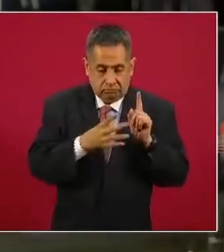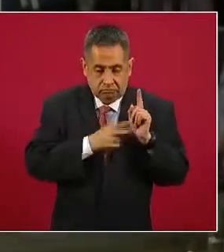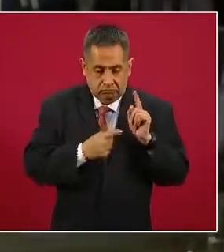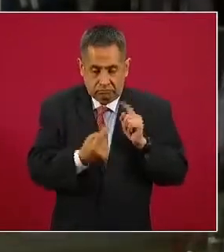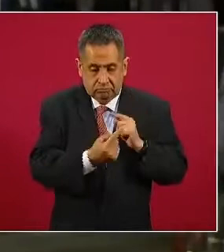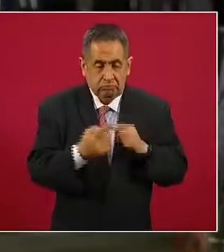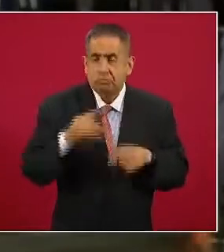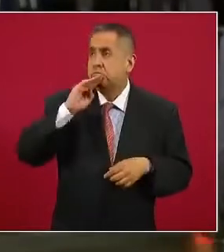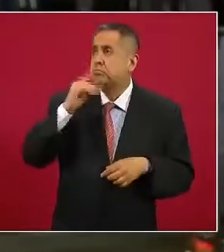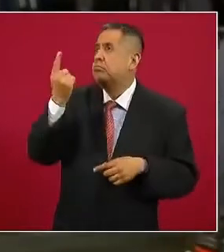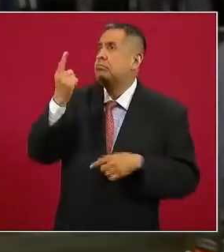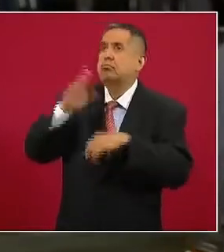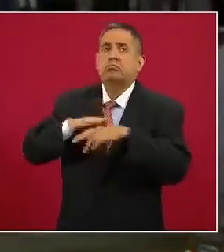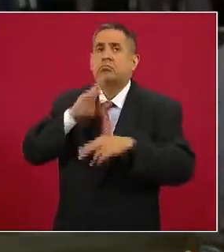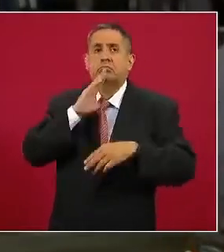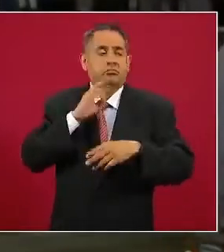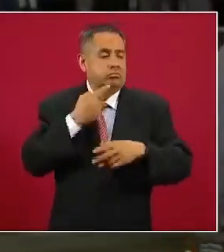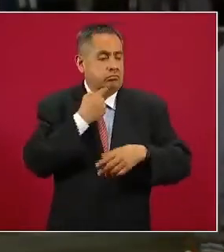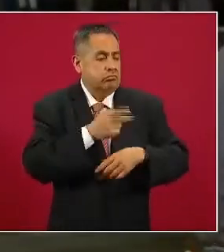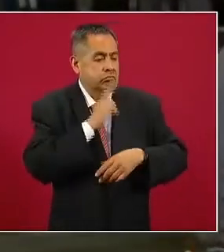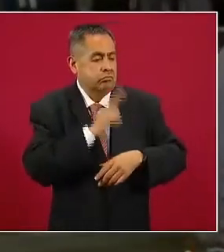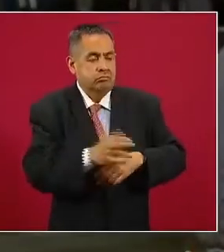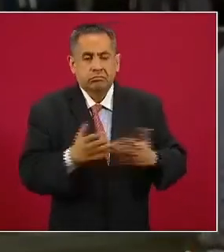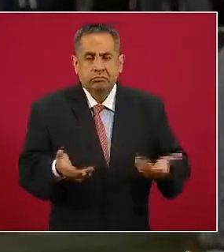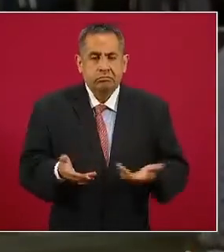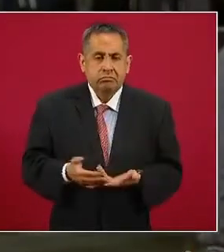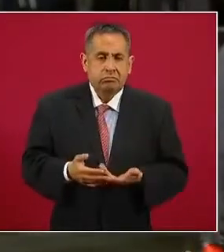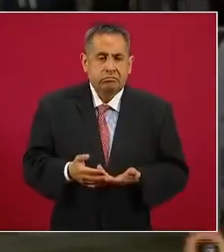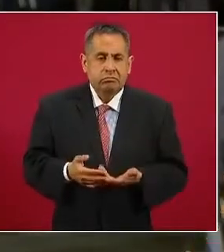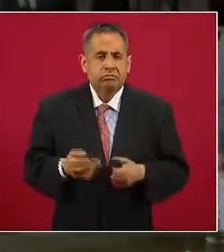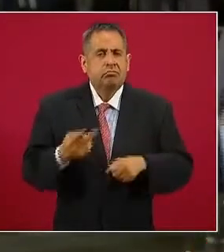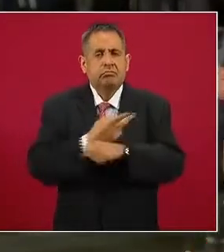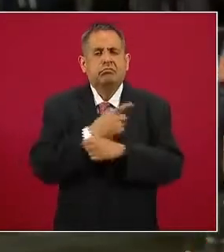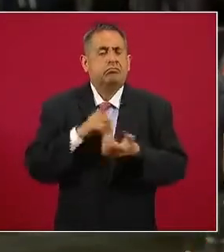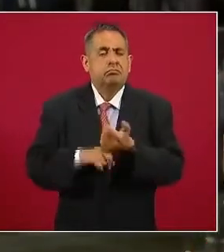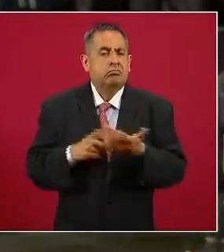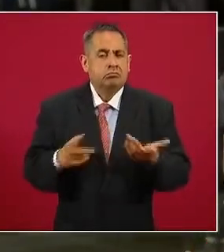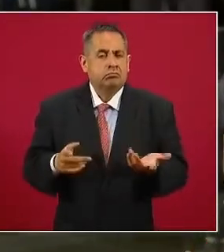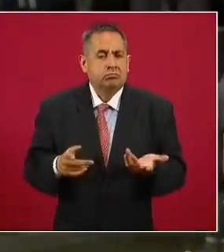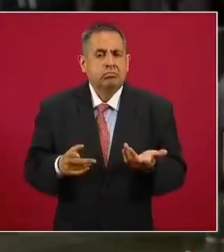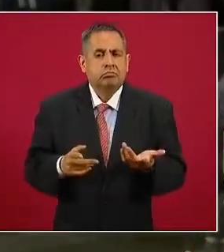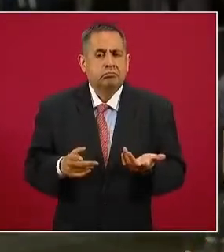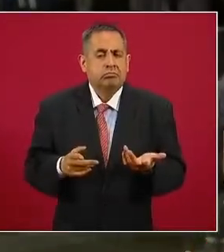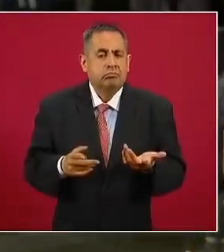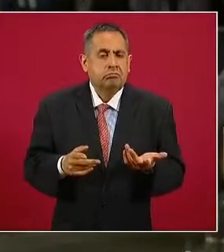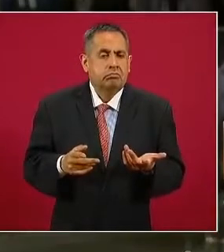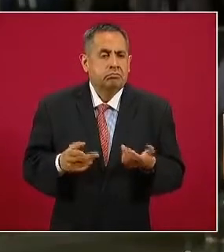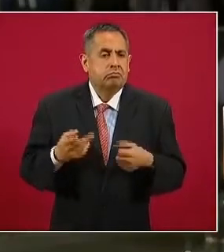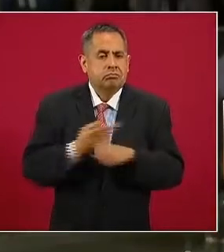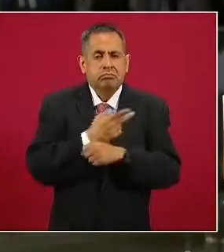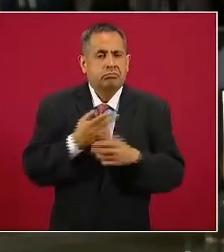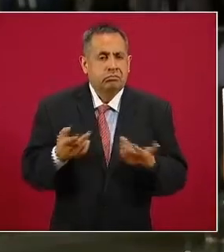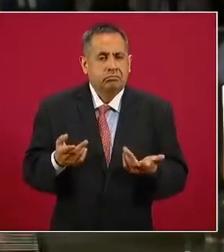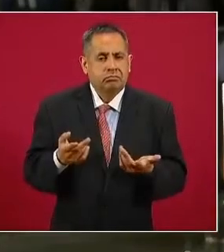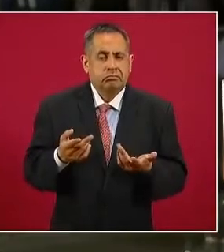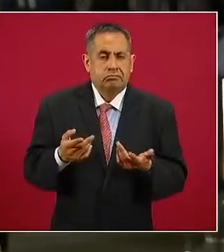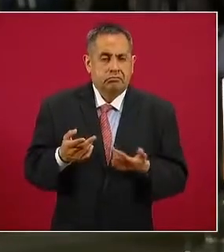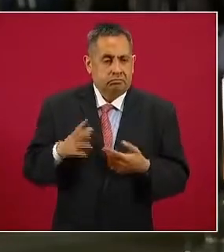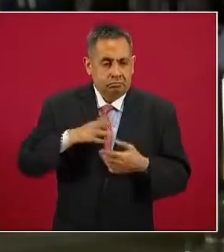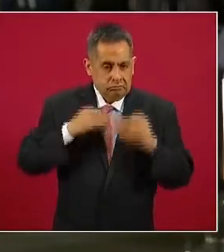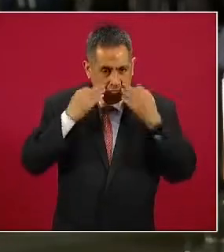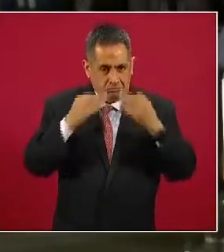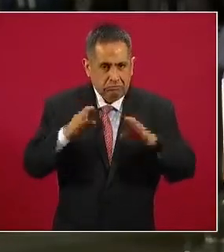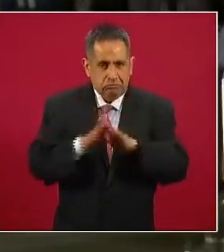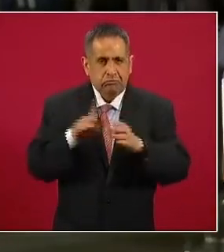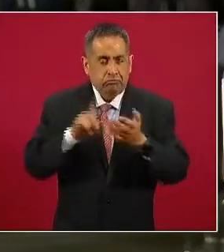pregunta dónde está su mamá qué se le contesta qué va a pasar qué pasa en este tipo de casos presidente en los que pasan hay evidencia de